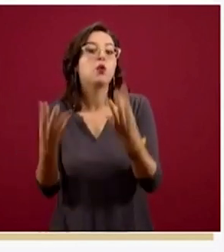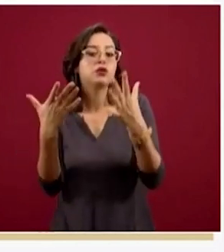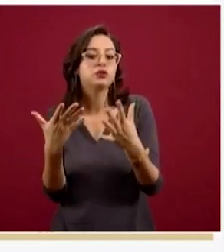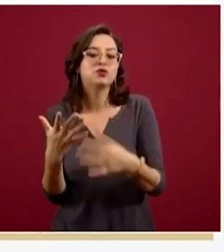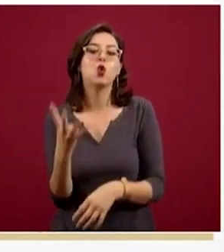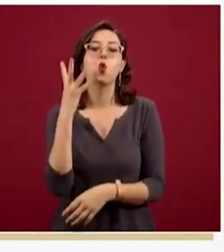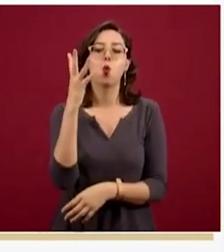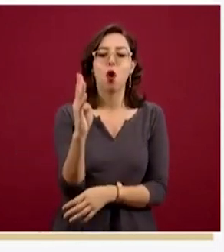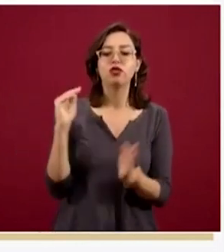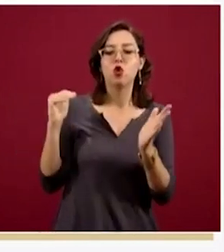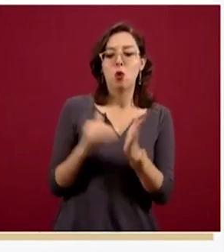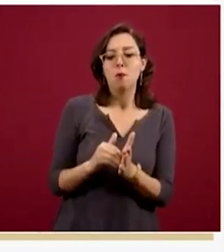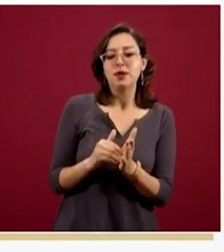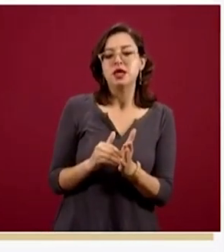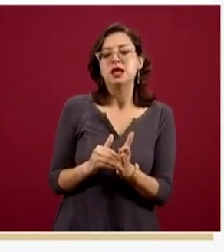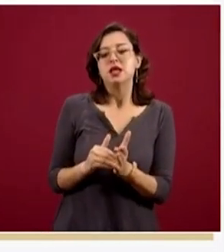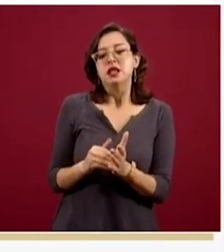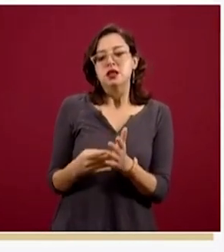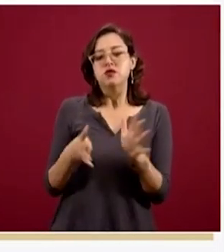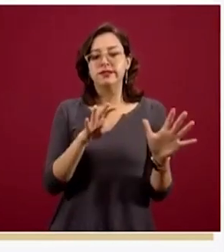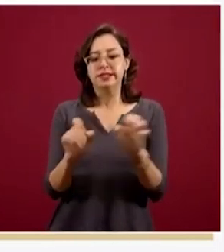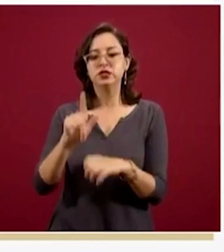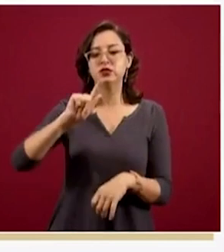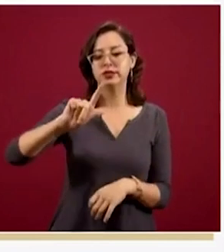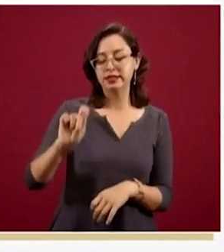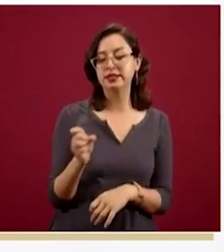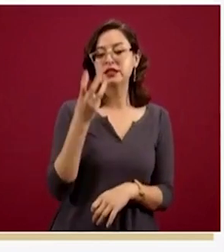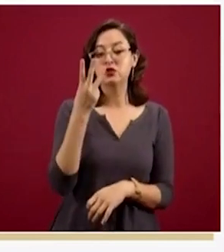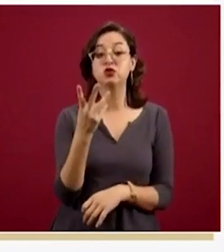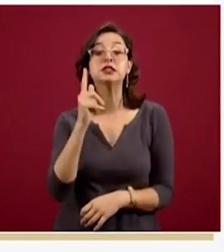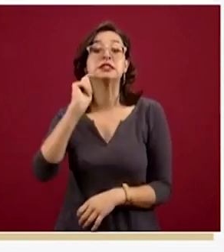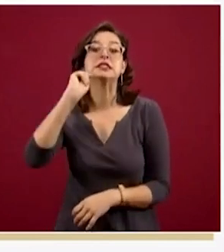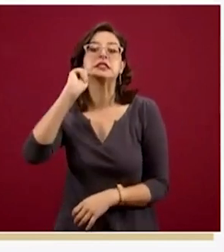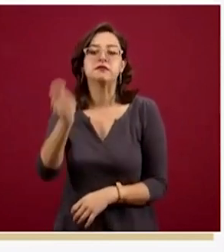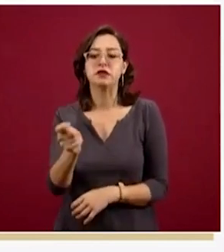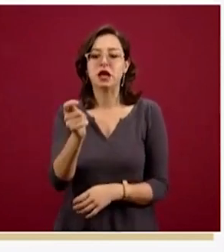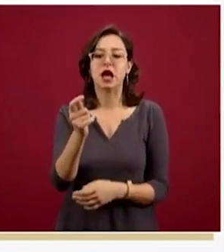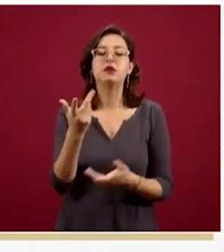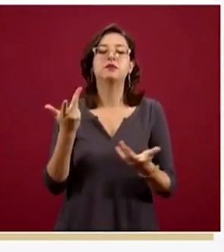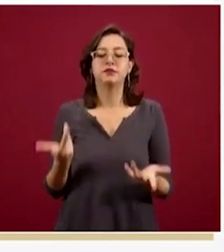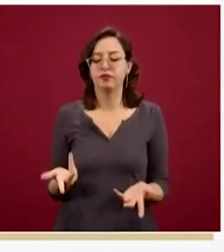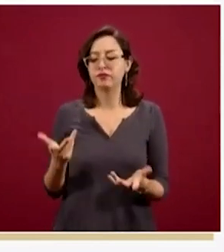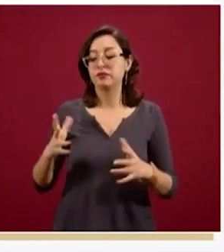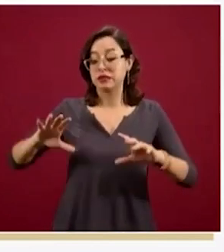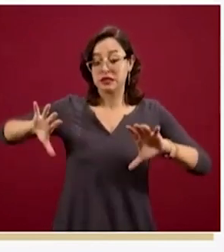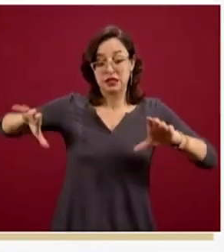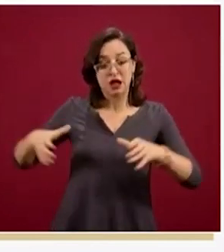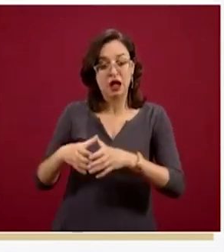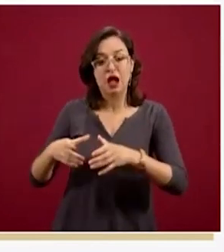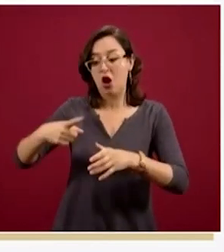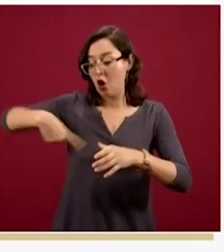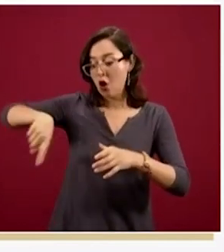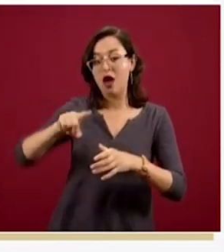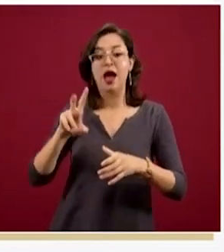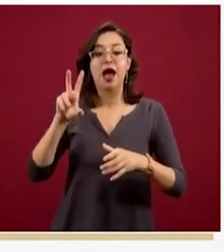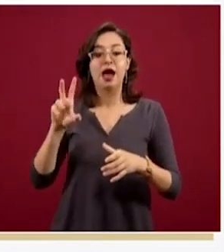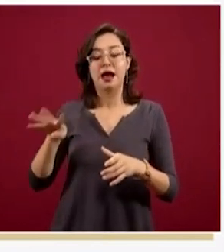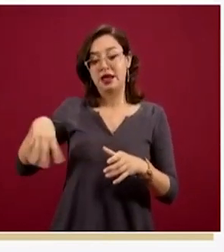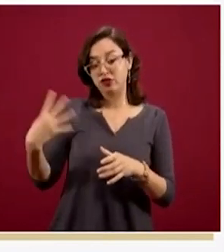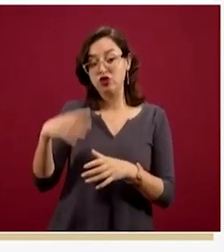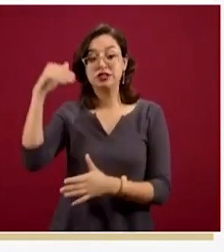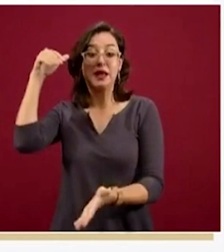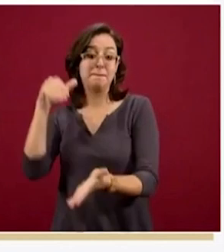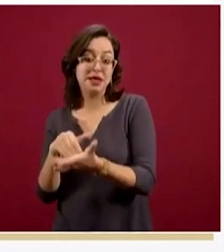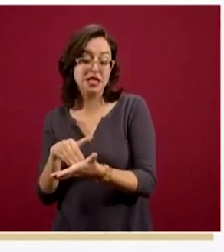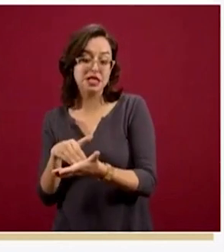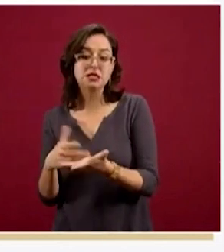representa una tercera parte solamente, de hecho el 34 por ciento de todos estos 14 mil 677 son